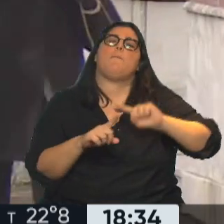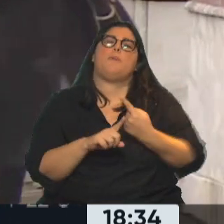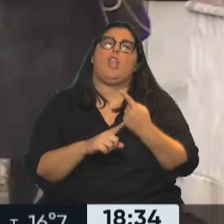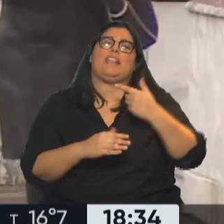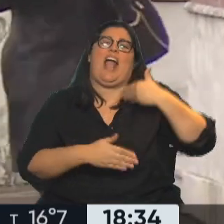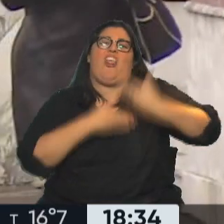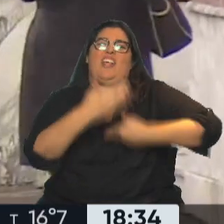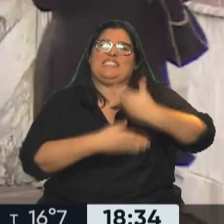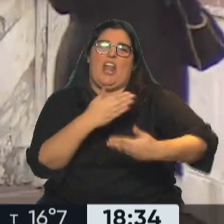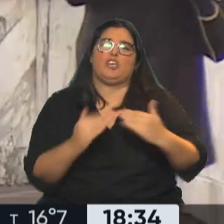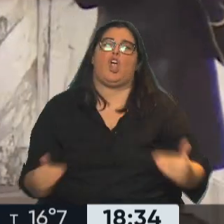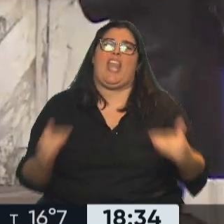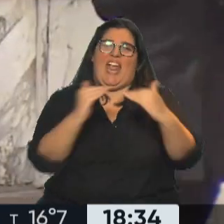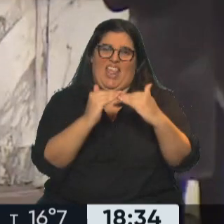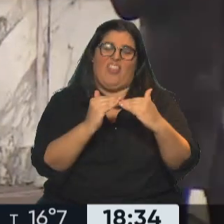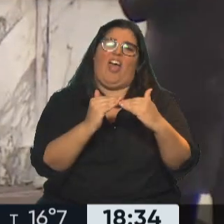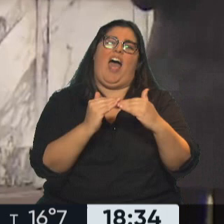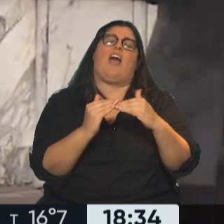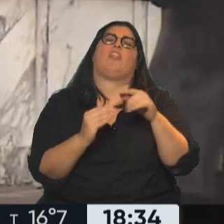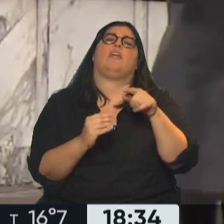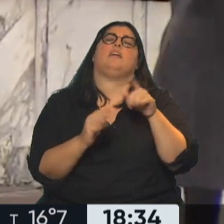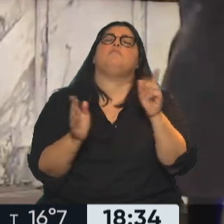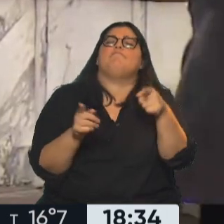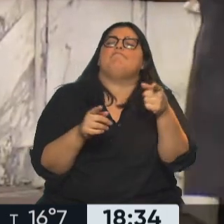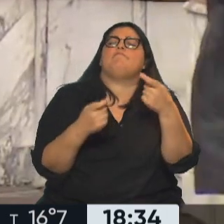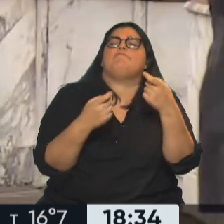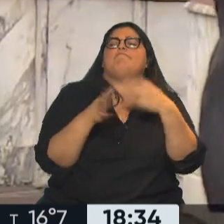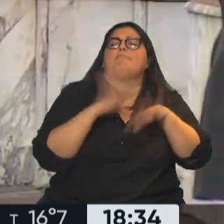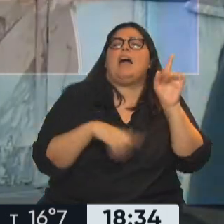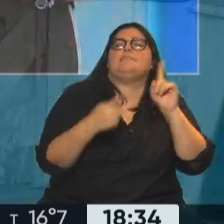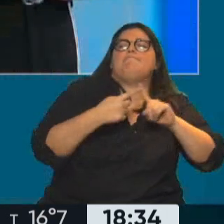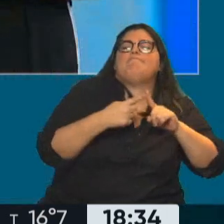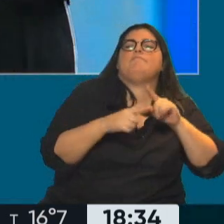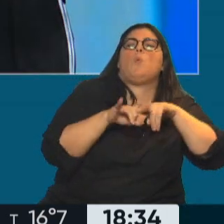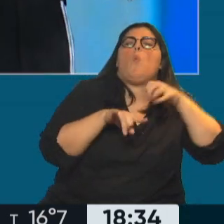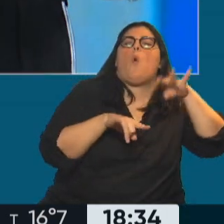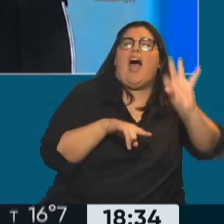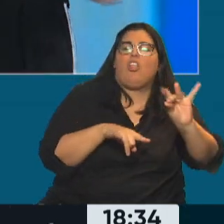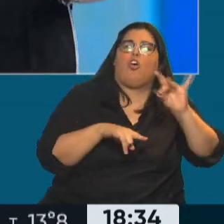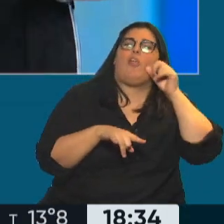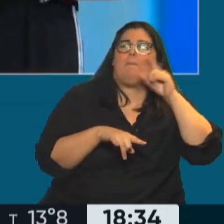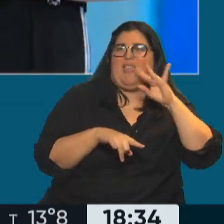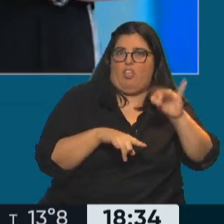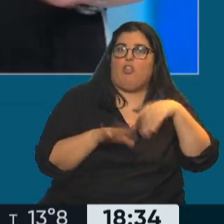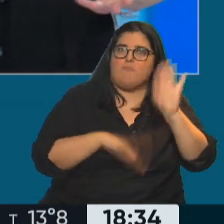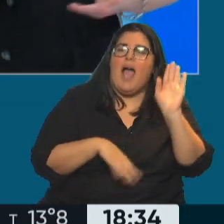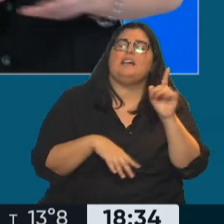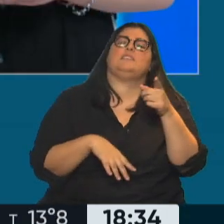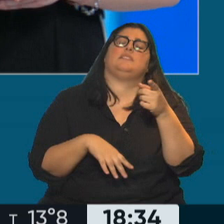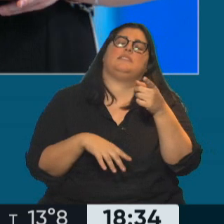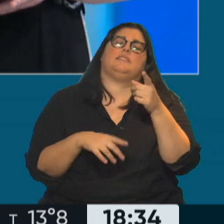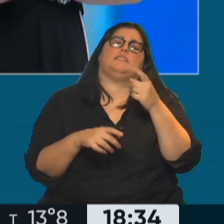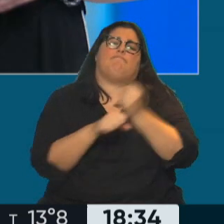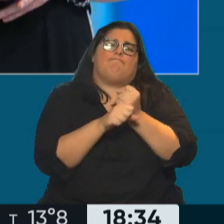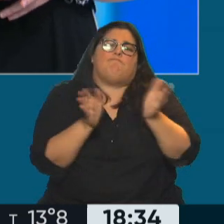del Ministerio del Interior. Un hombre de Guado de Pedro, ¿sí? Con relación con Scioli y, por default... Con Bataki. Con Bataki. venido